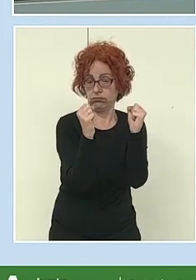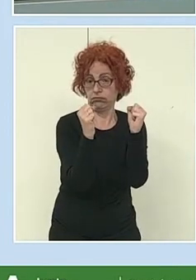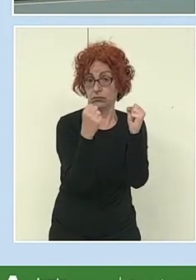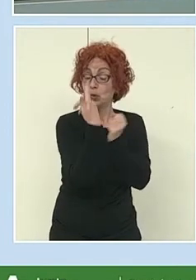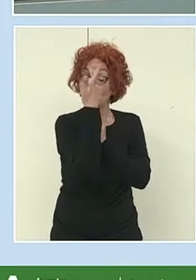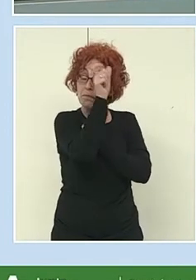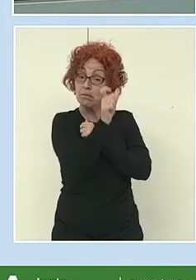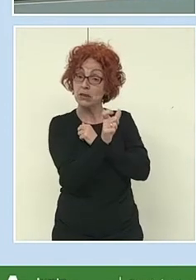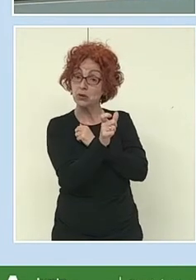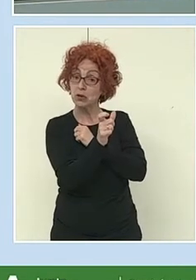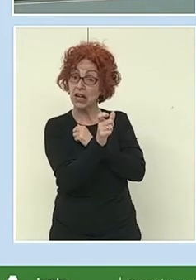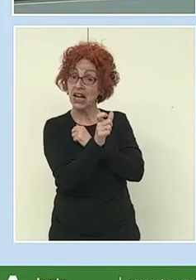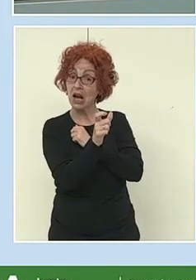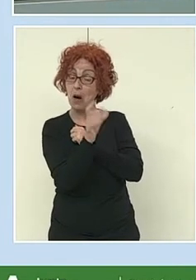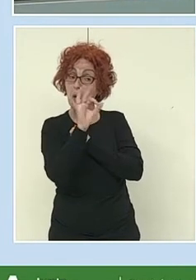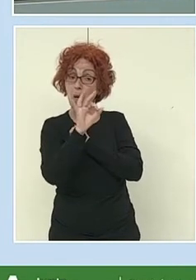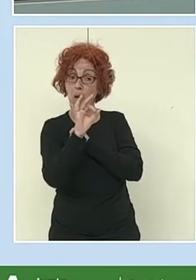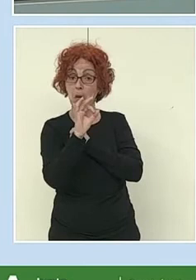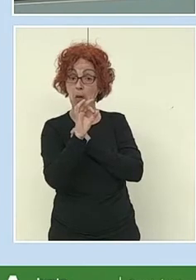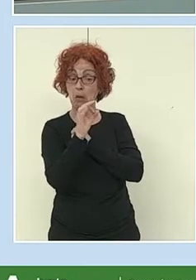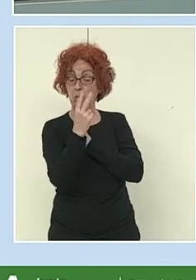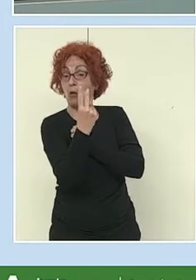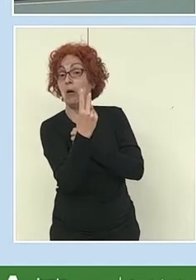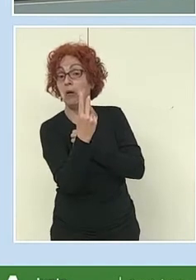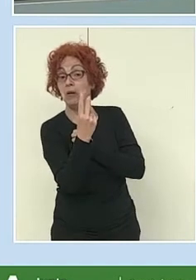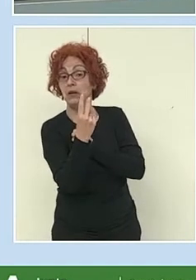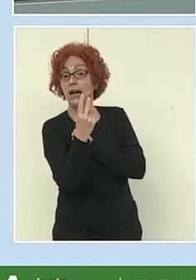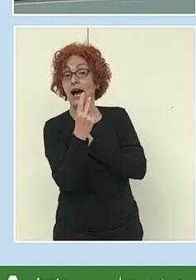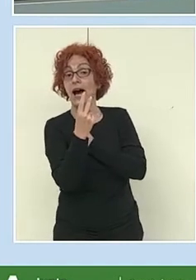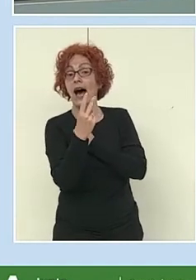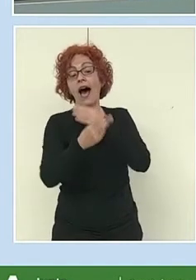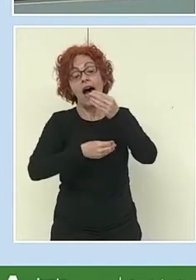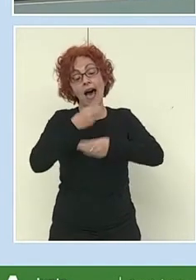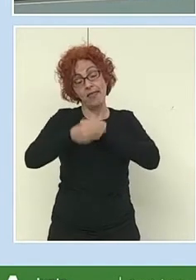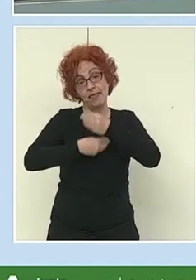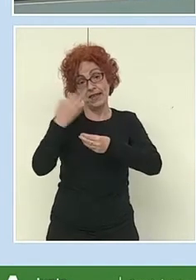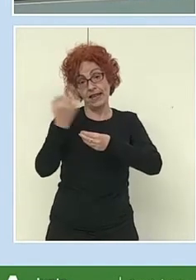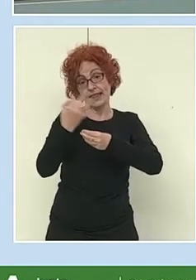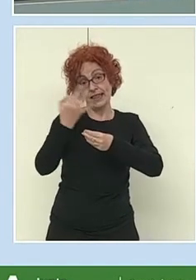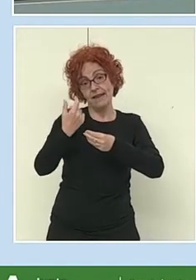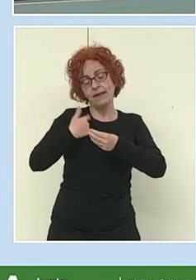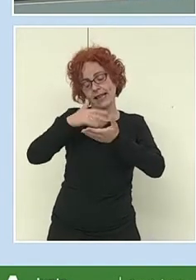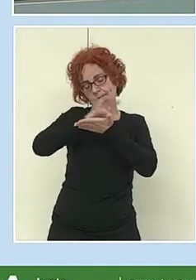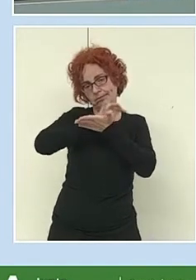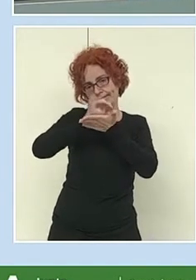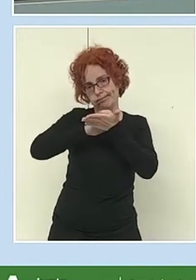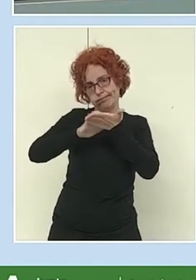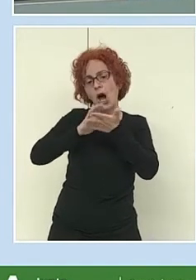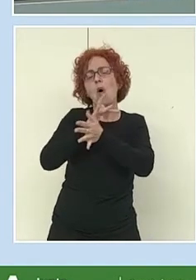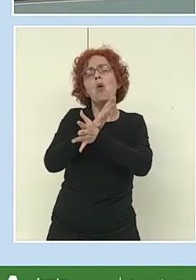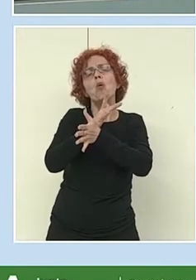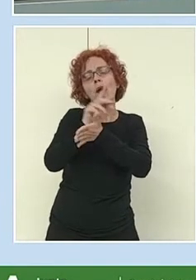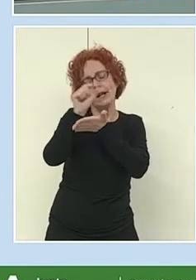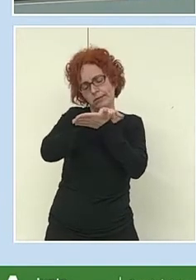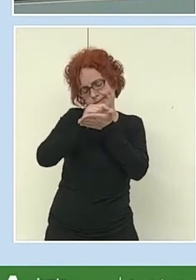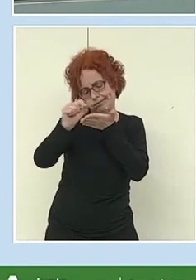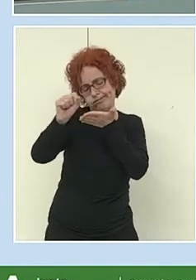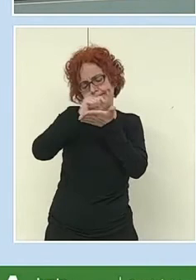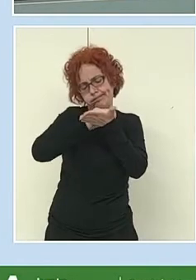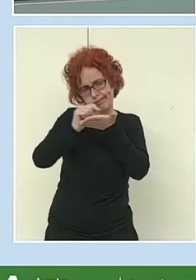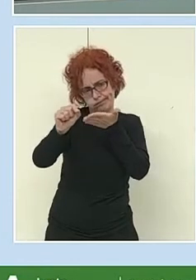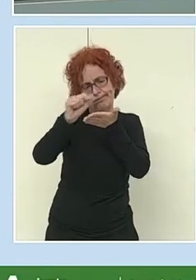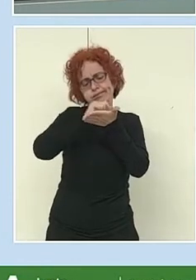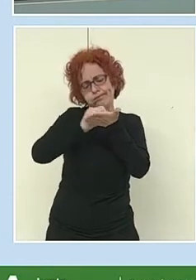alguien, una o varias personas del grupo, tendrá que redactar un poco ese storyboard donde se